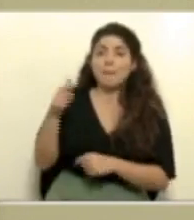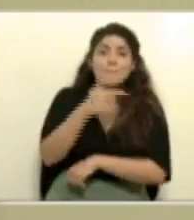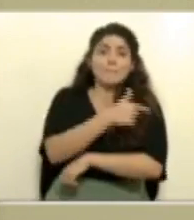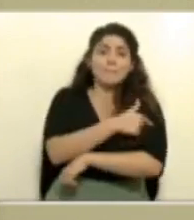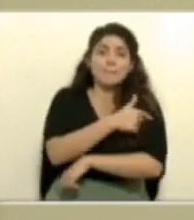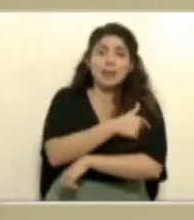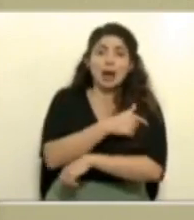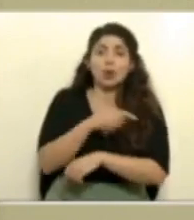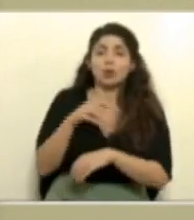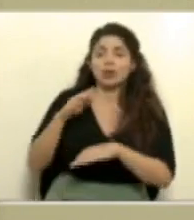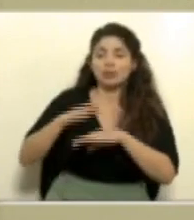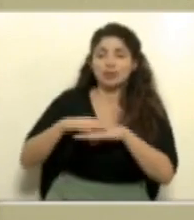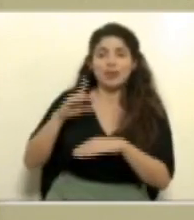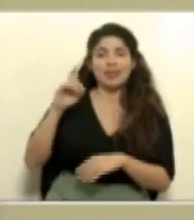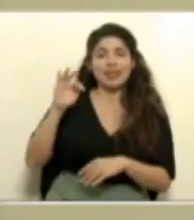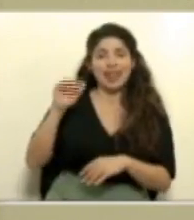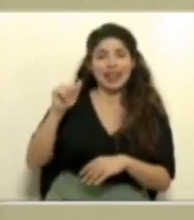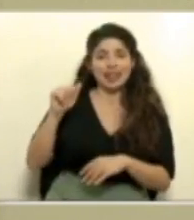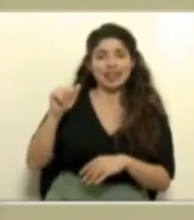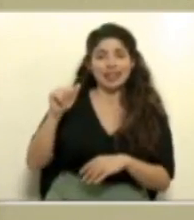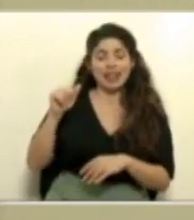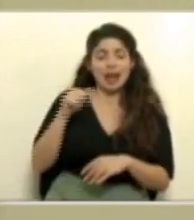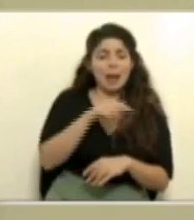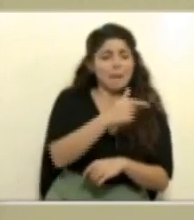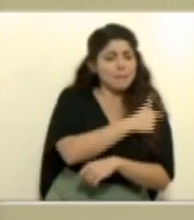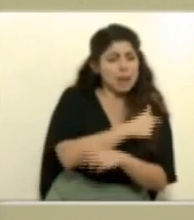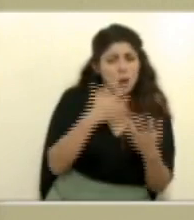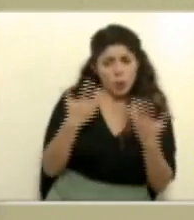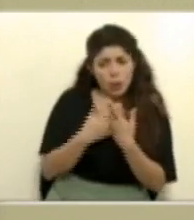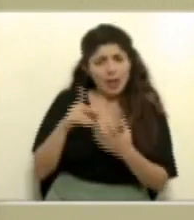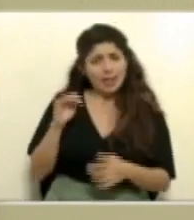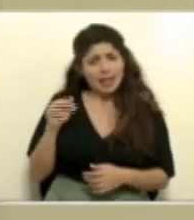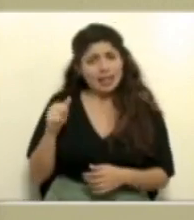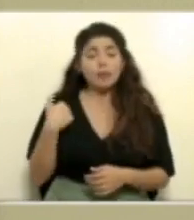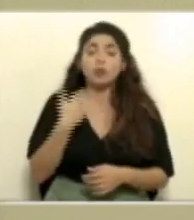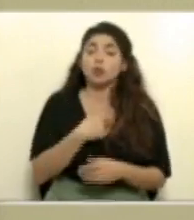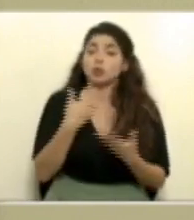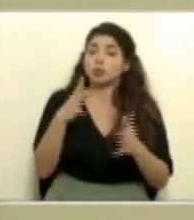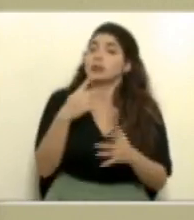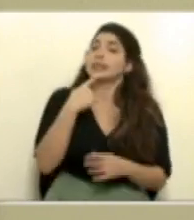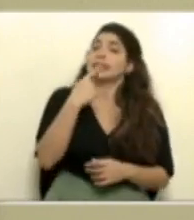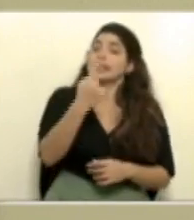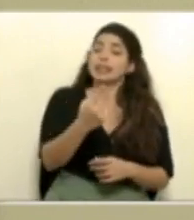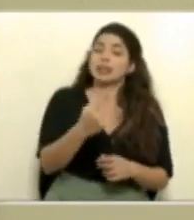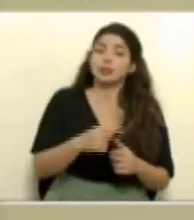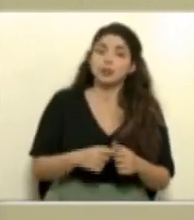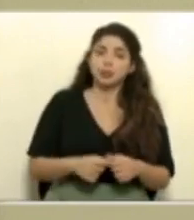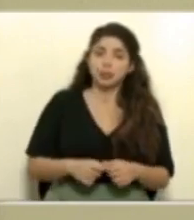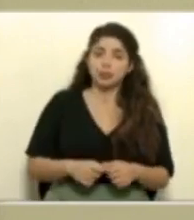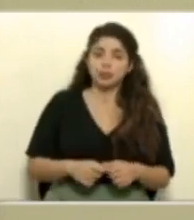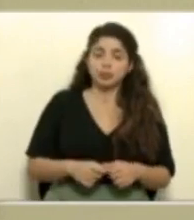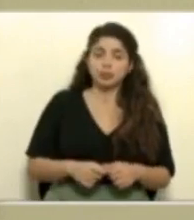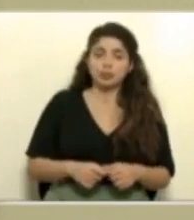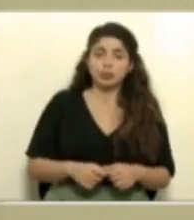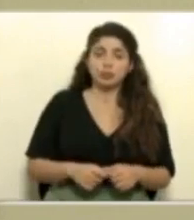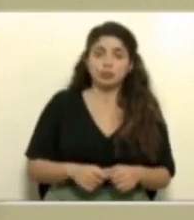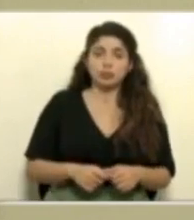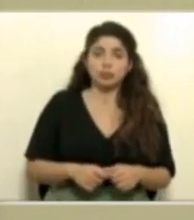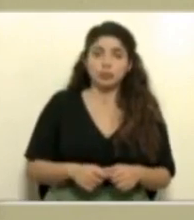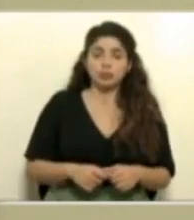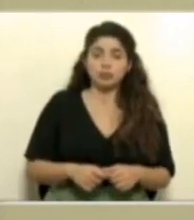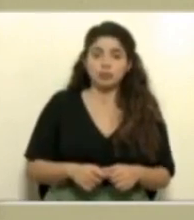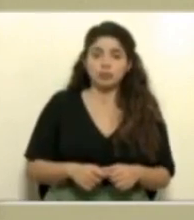respecto a la variante Delta, lo que hemos indicado es que la capacidad